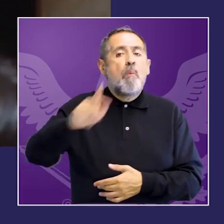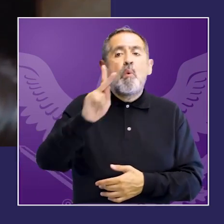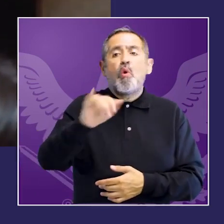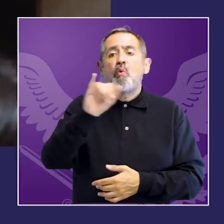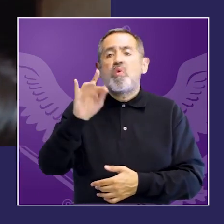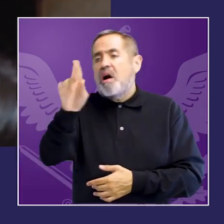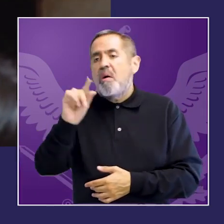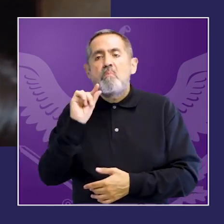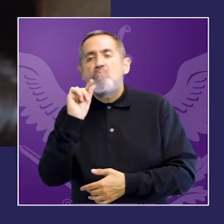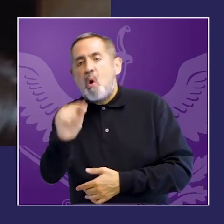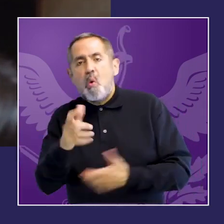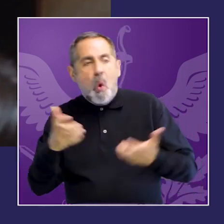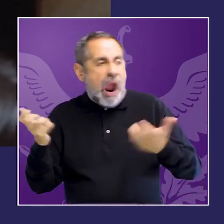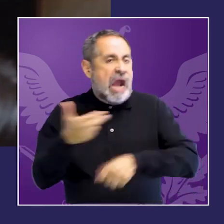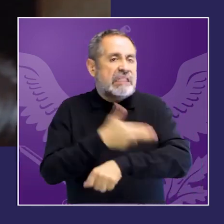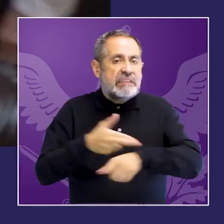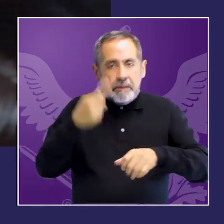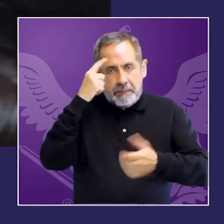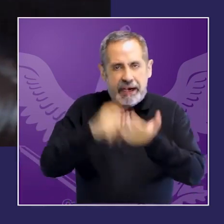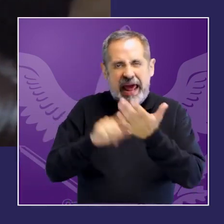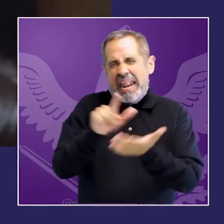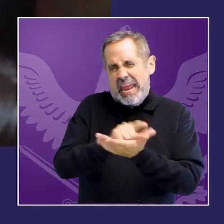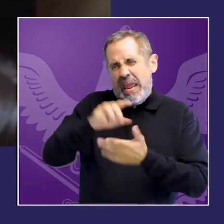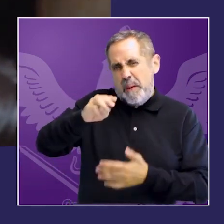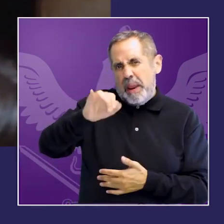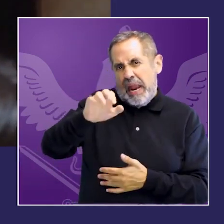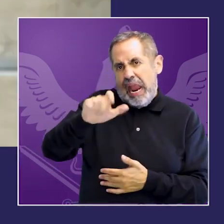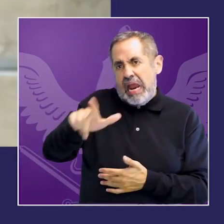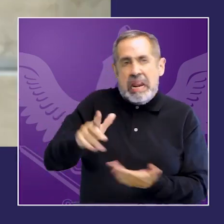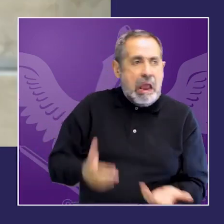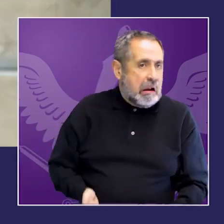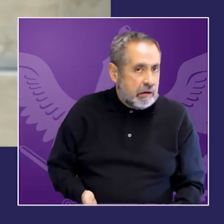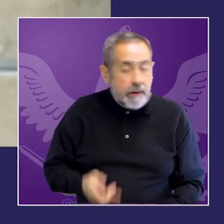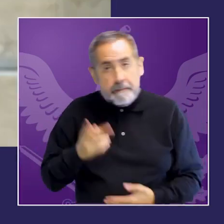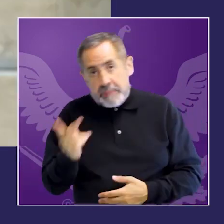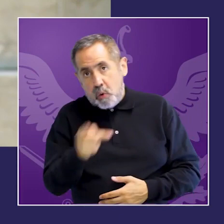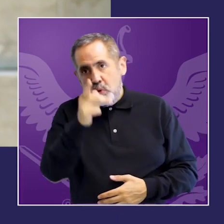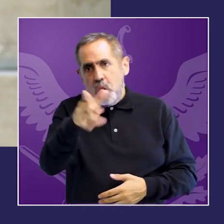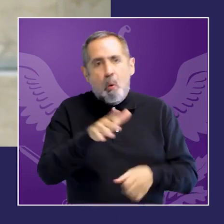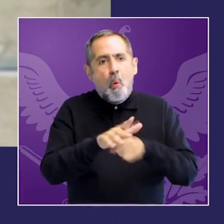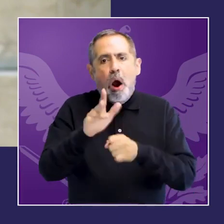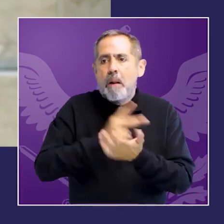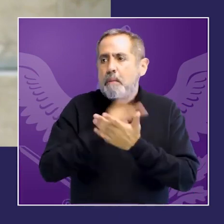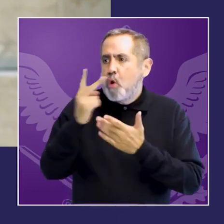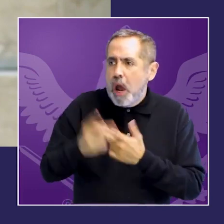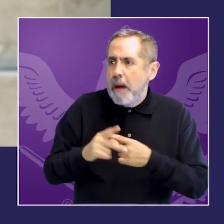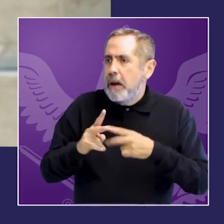¿qué acciones o estrategias efectivas hay para que se